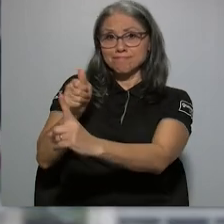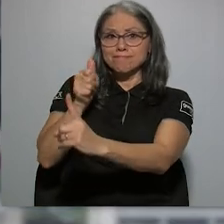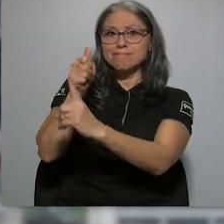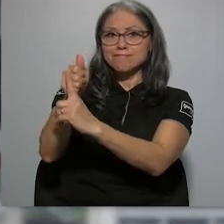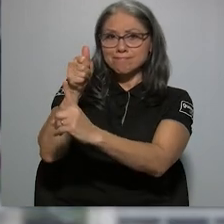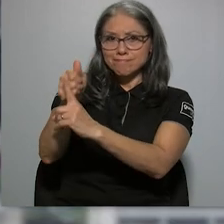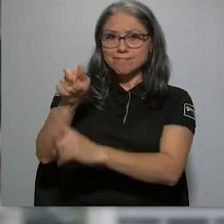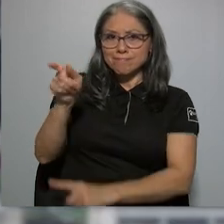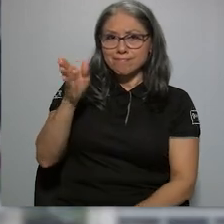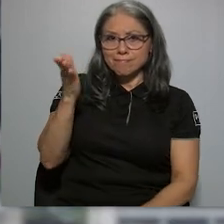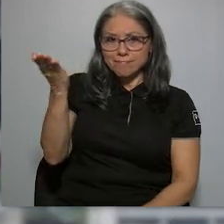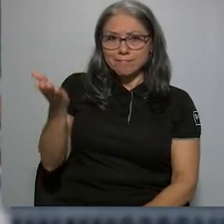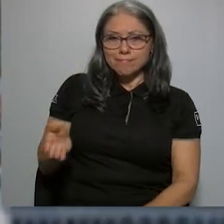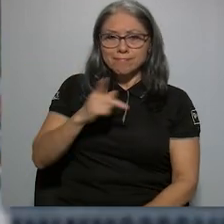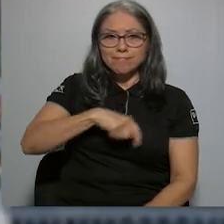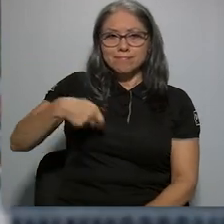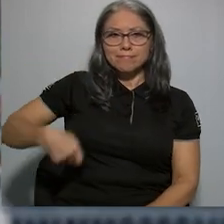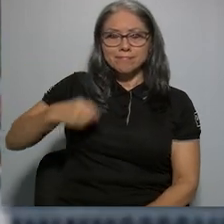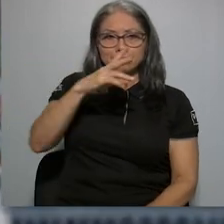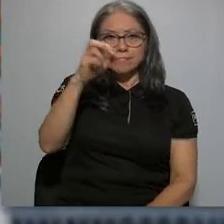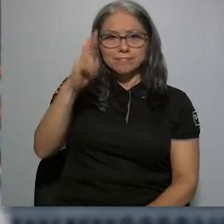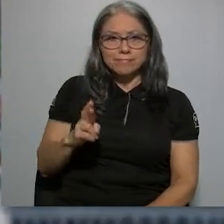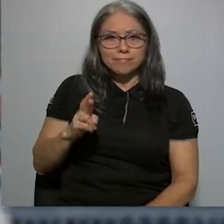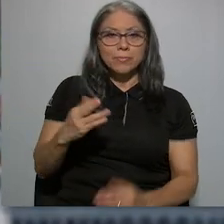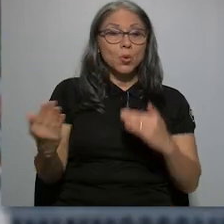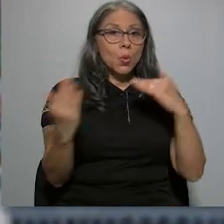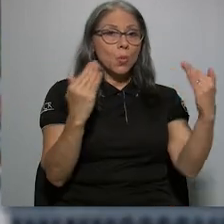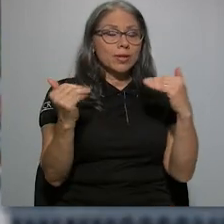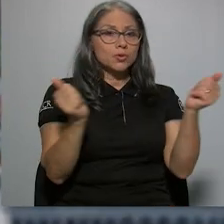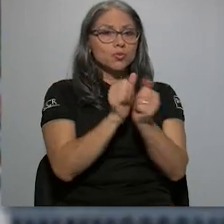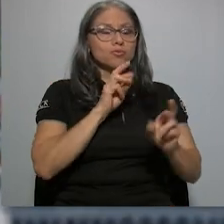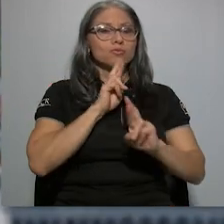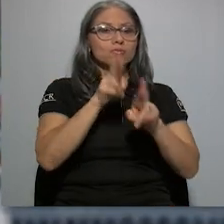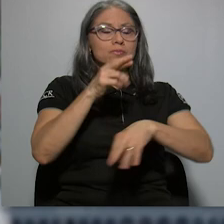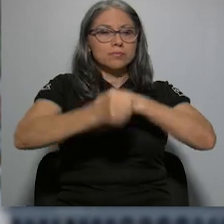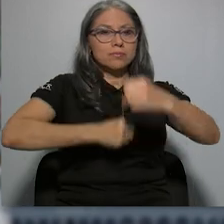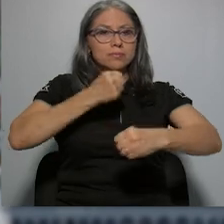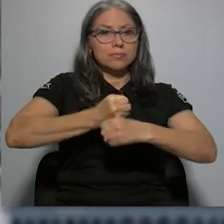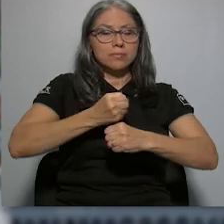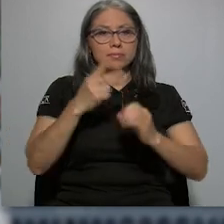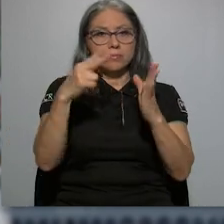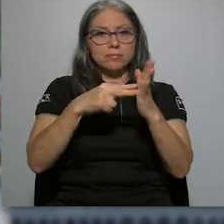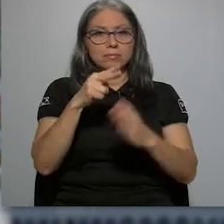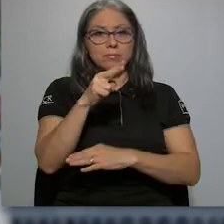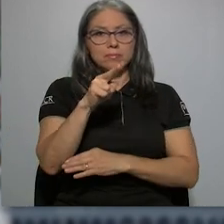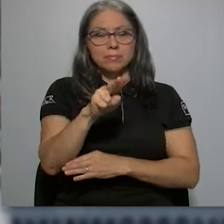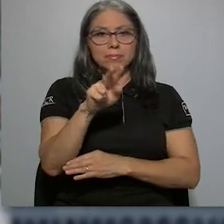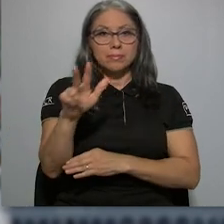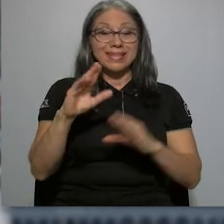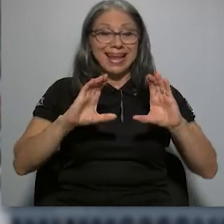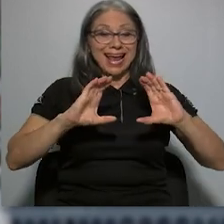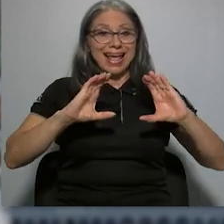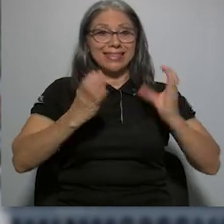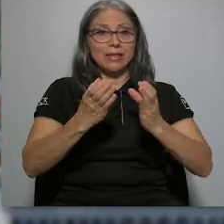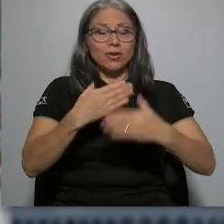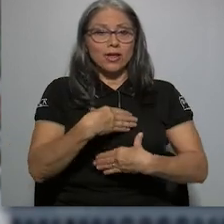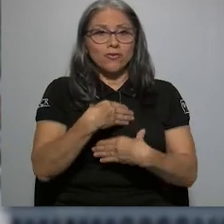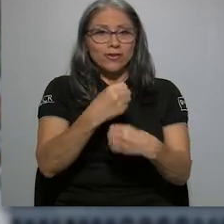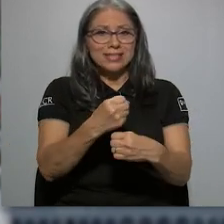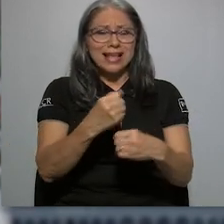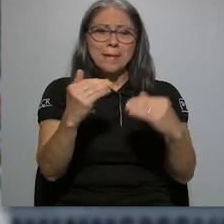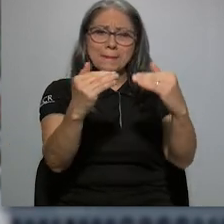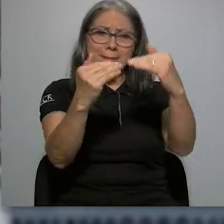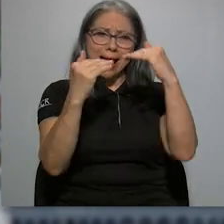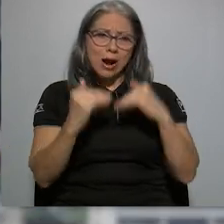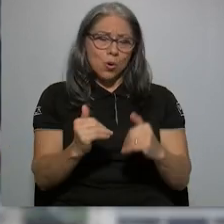presidente de la República. En comparación con los resultados del 2023, la categoría de confianza bajó en la gran